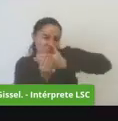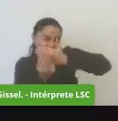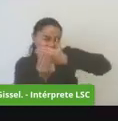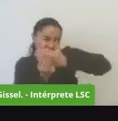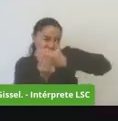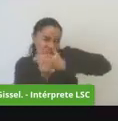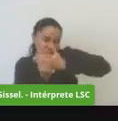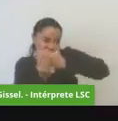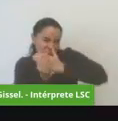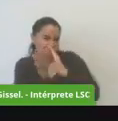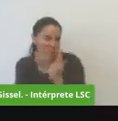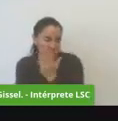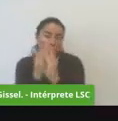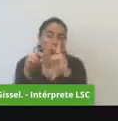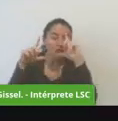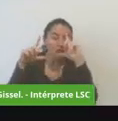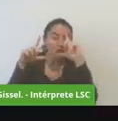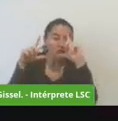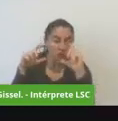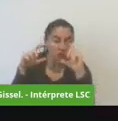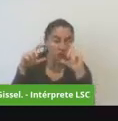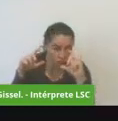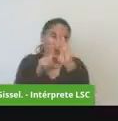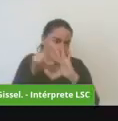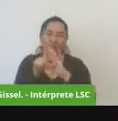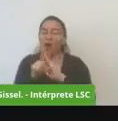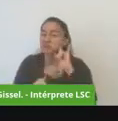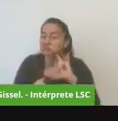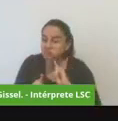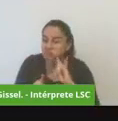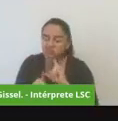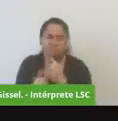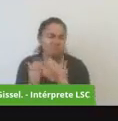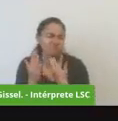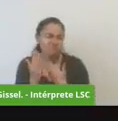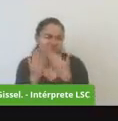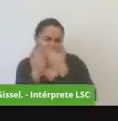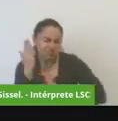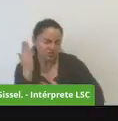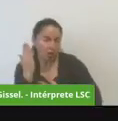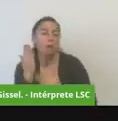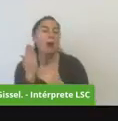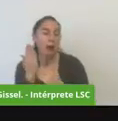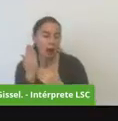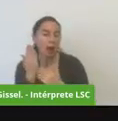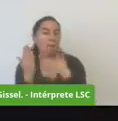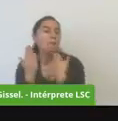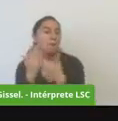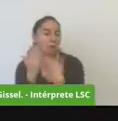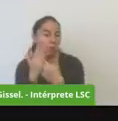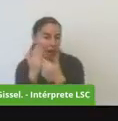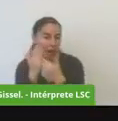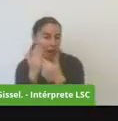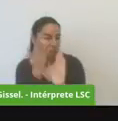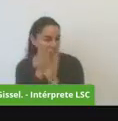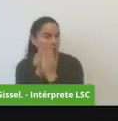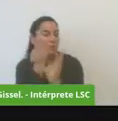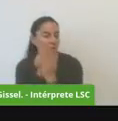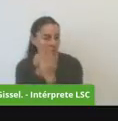audios documentos lo que se tenga que corrobore la información que ustedes están presentando